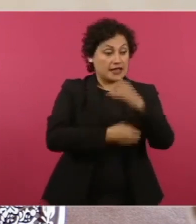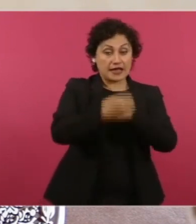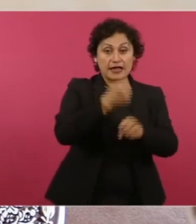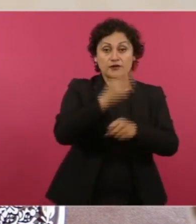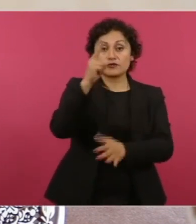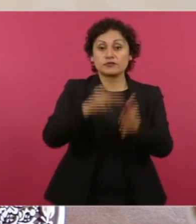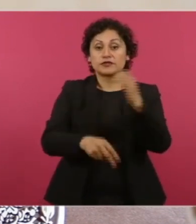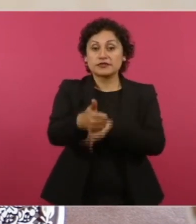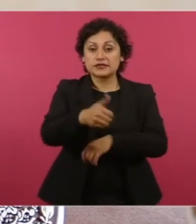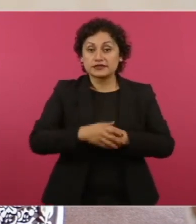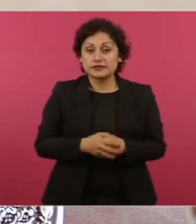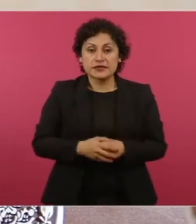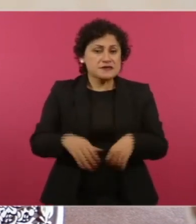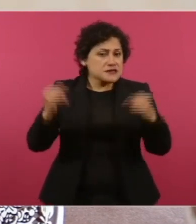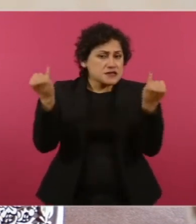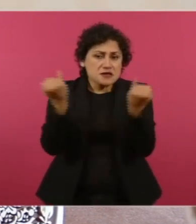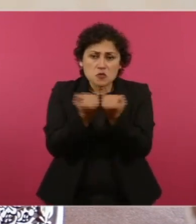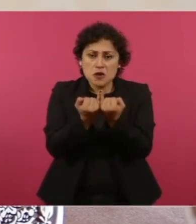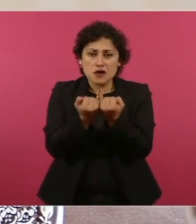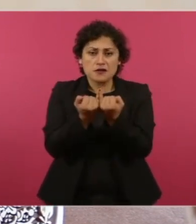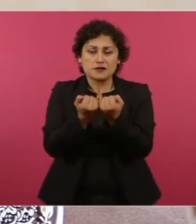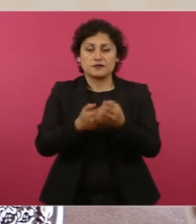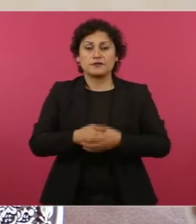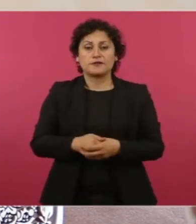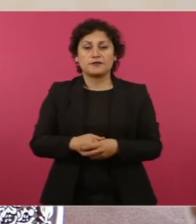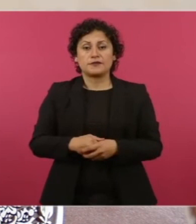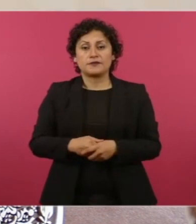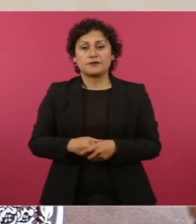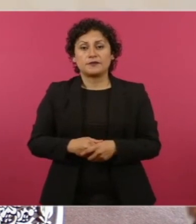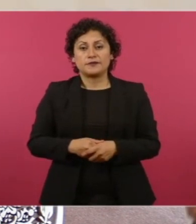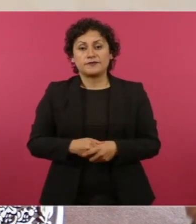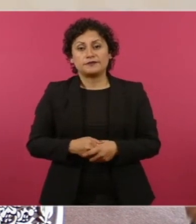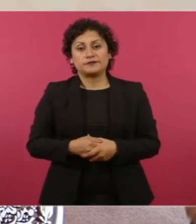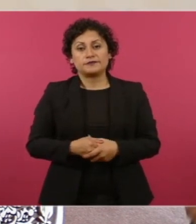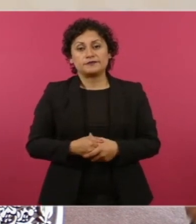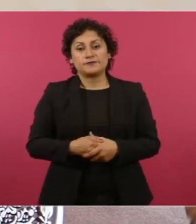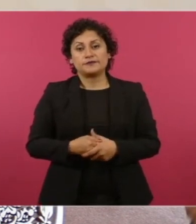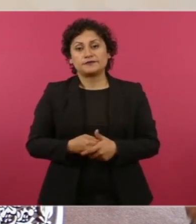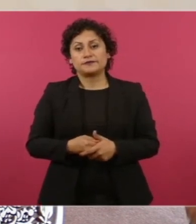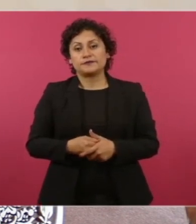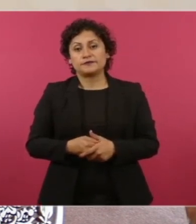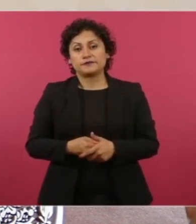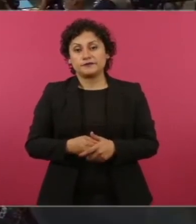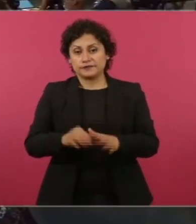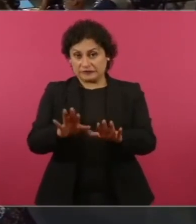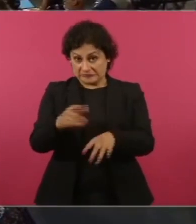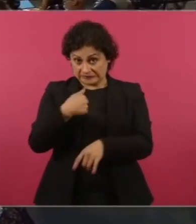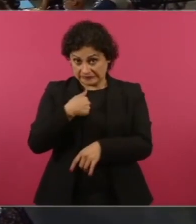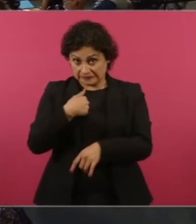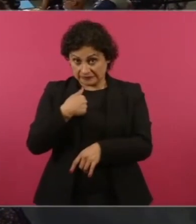lo acabo de